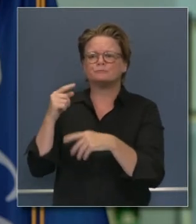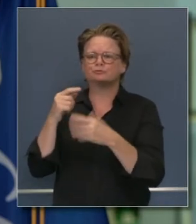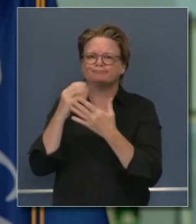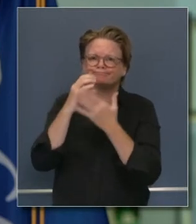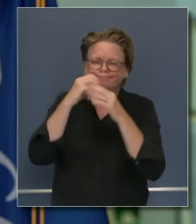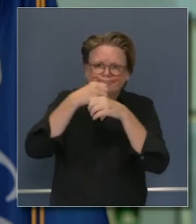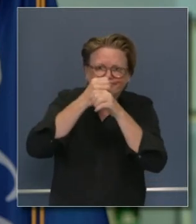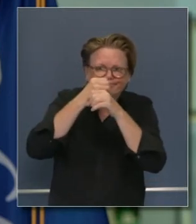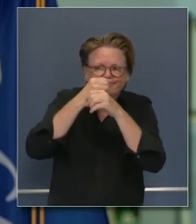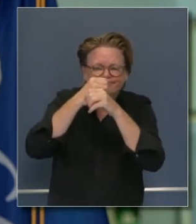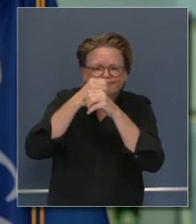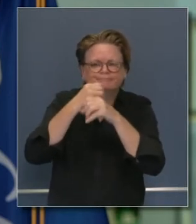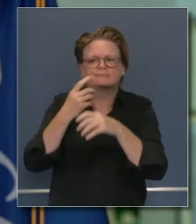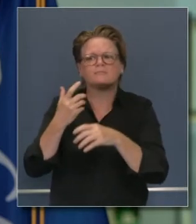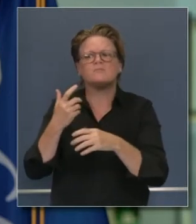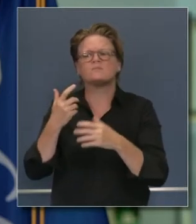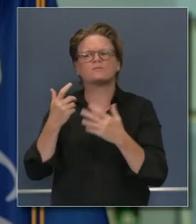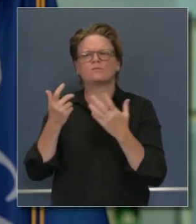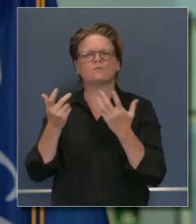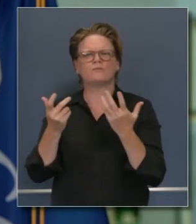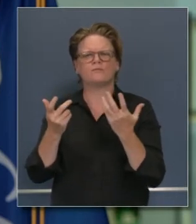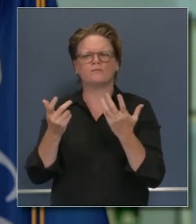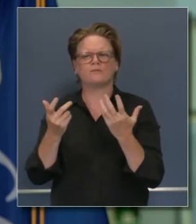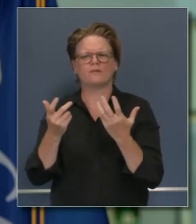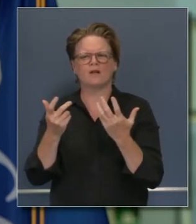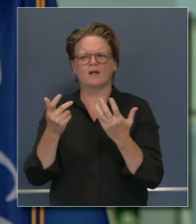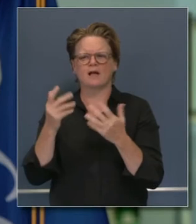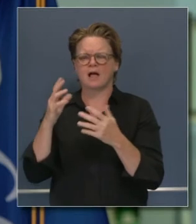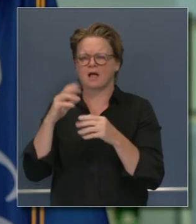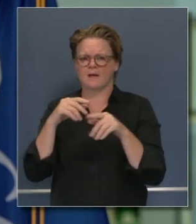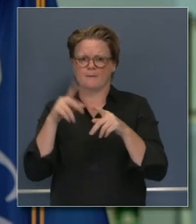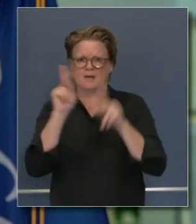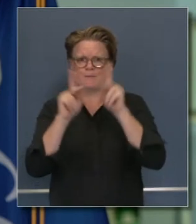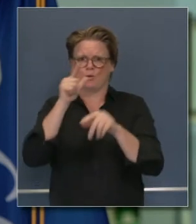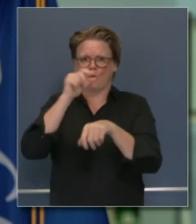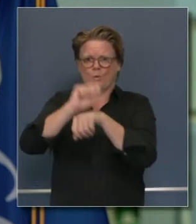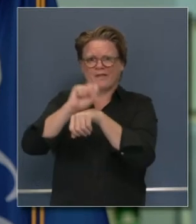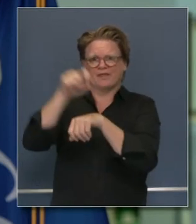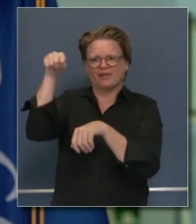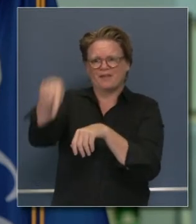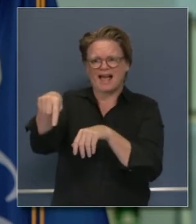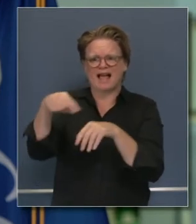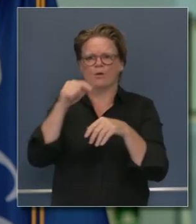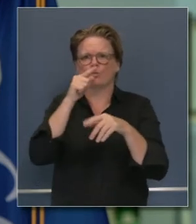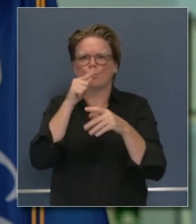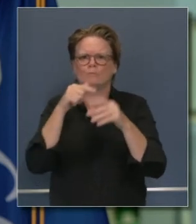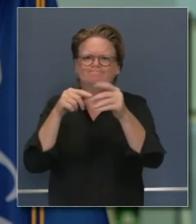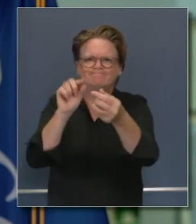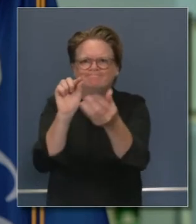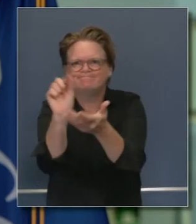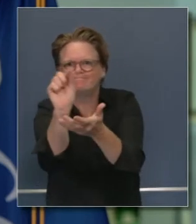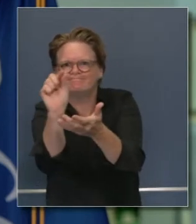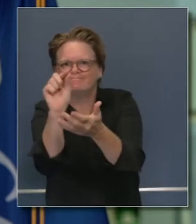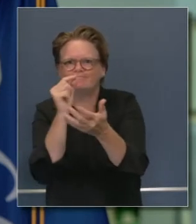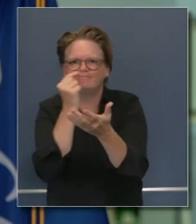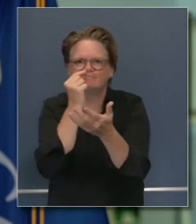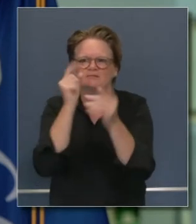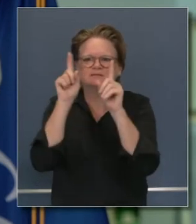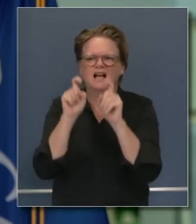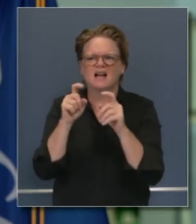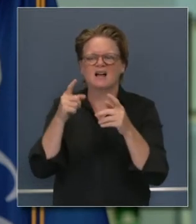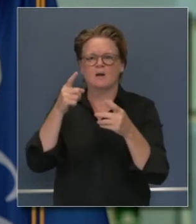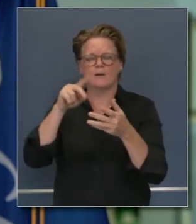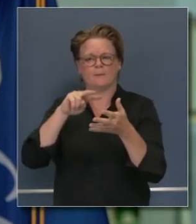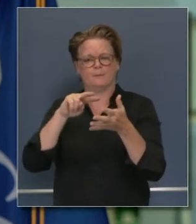laboratorio el darle protección individual a las personas que tienen este contrato